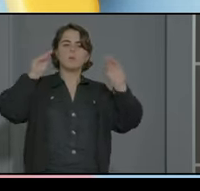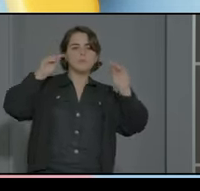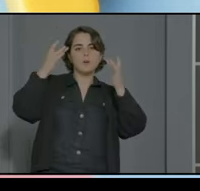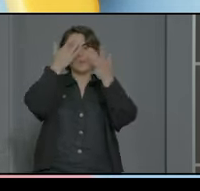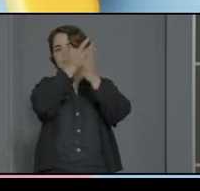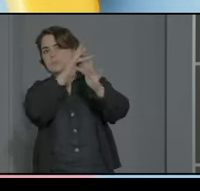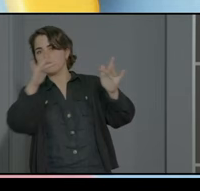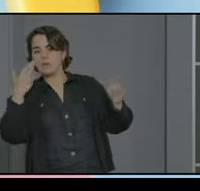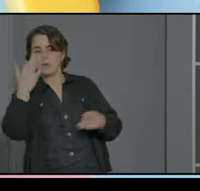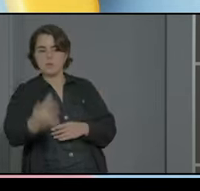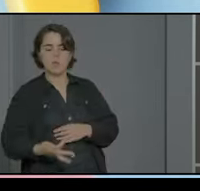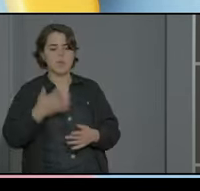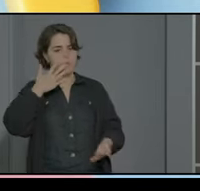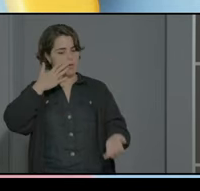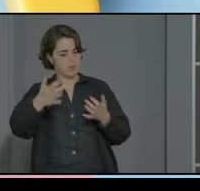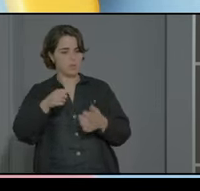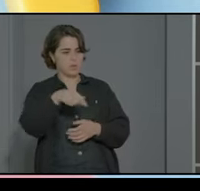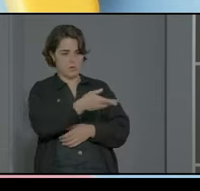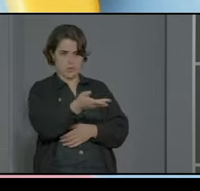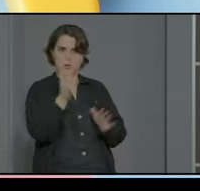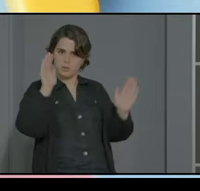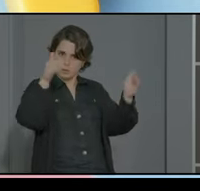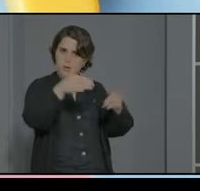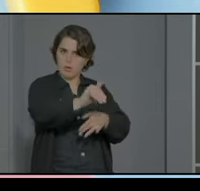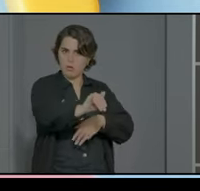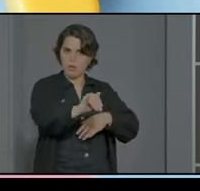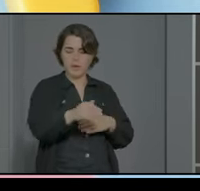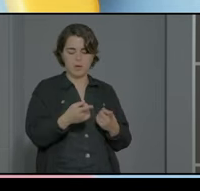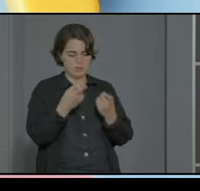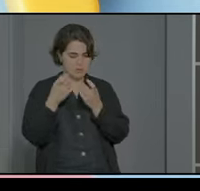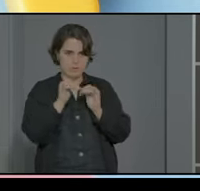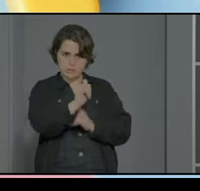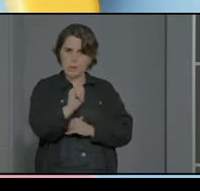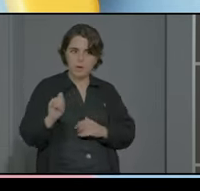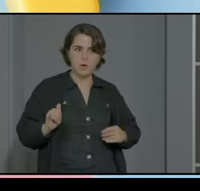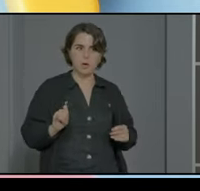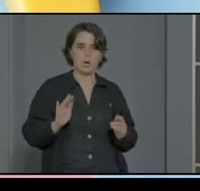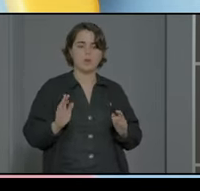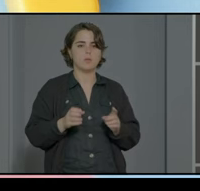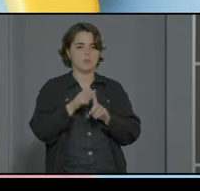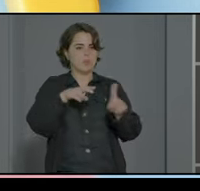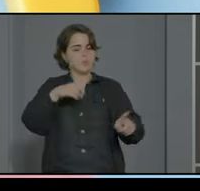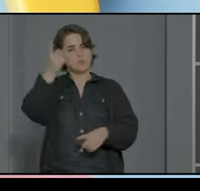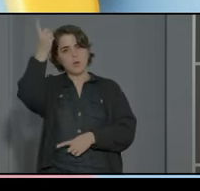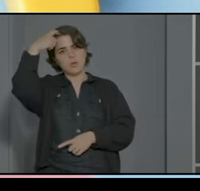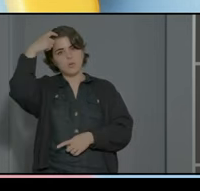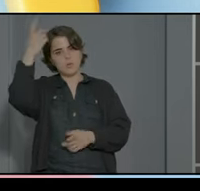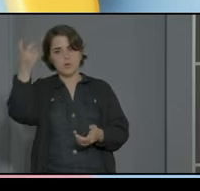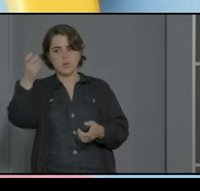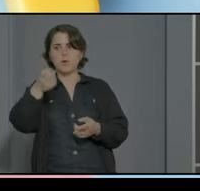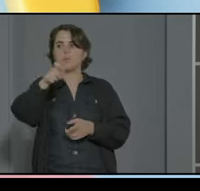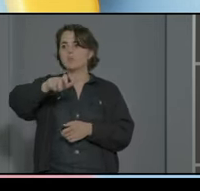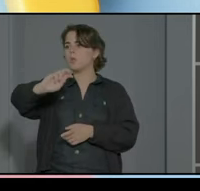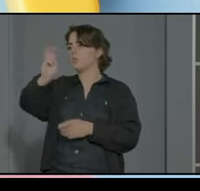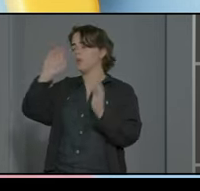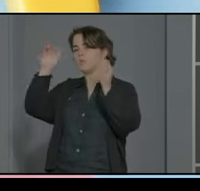resaltar que sí, sí tienen TEA tenemos chicos con TEA con muchas necesidades a nivel cognitivo y otros no a nivel cognitivo